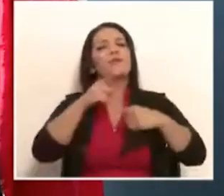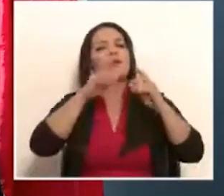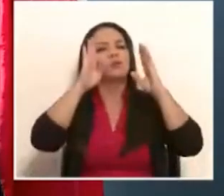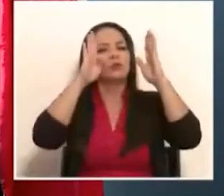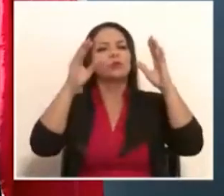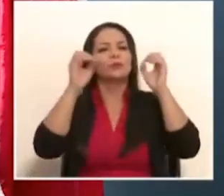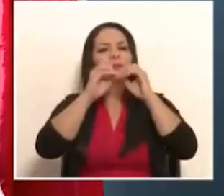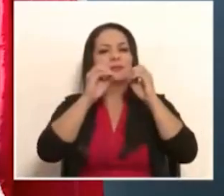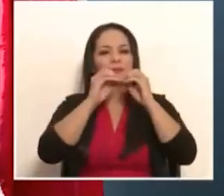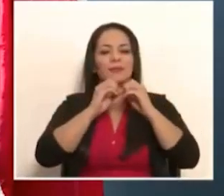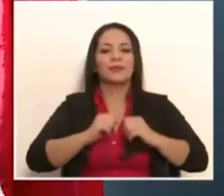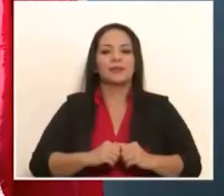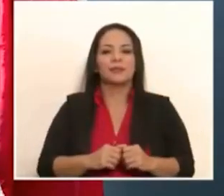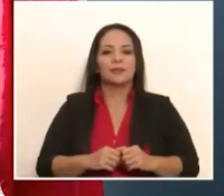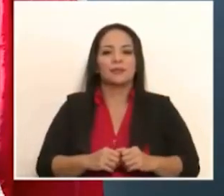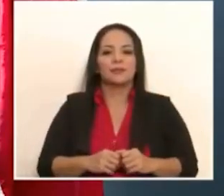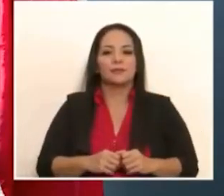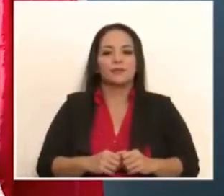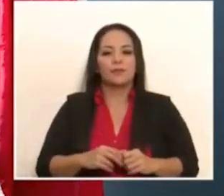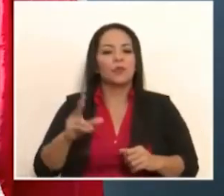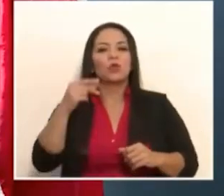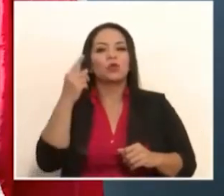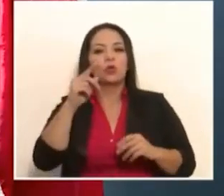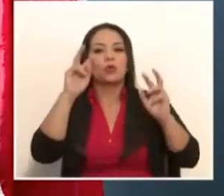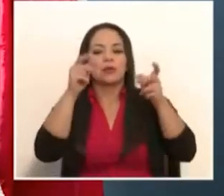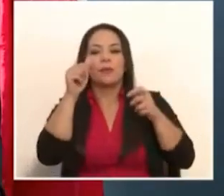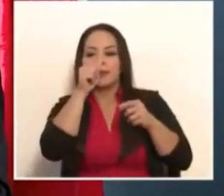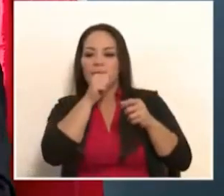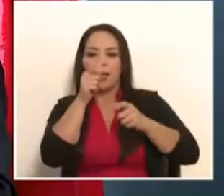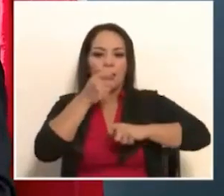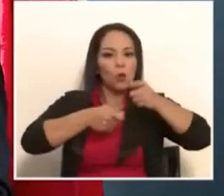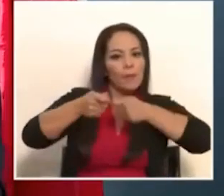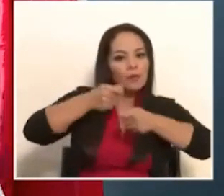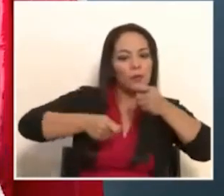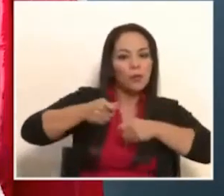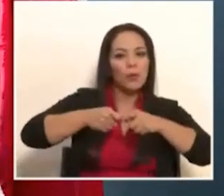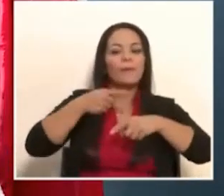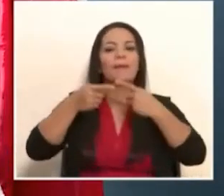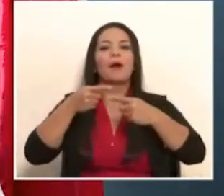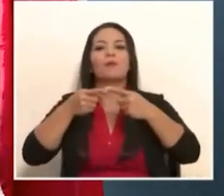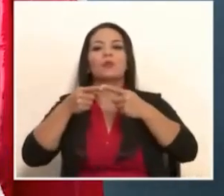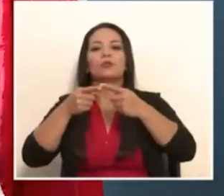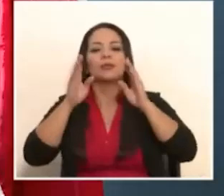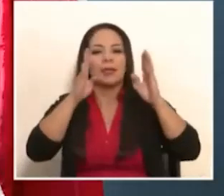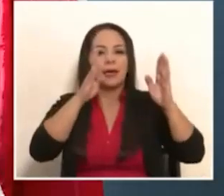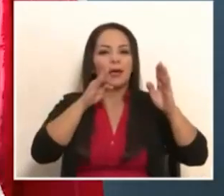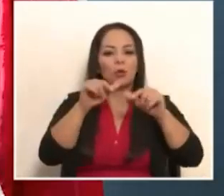ejemplo, atacar más, en lugar del narcomenudeo, a las estructuras de sicarios.